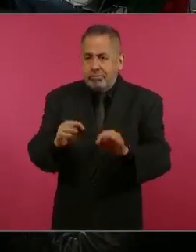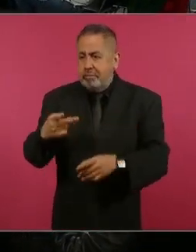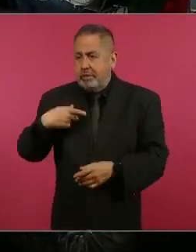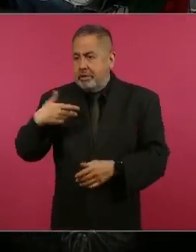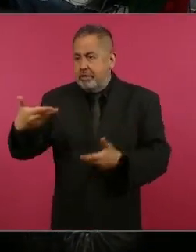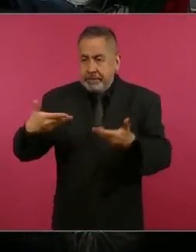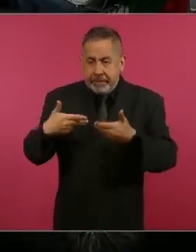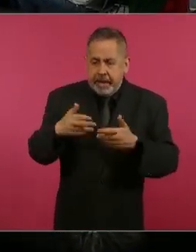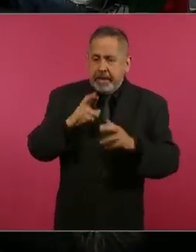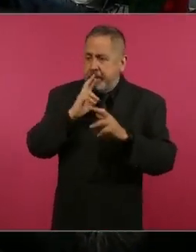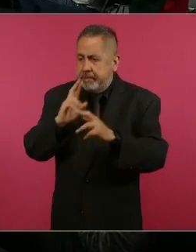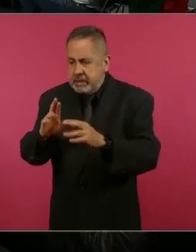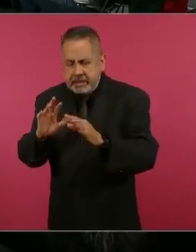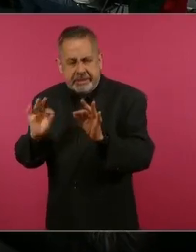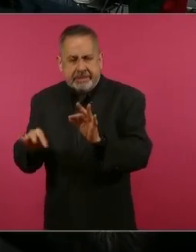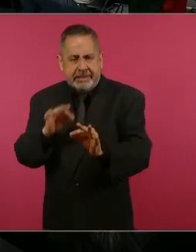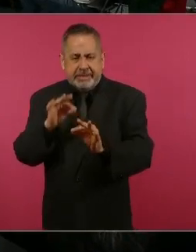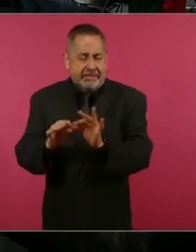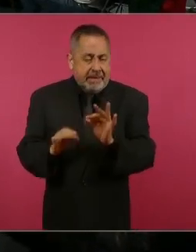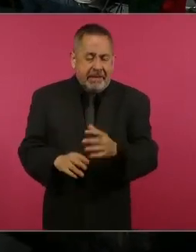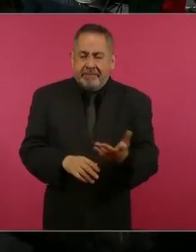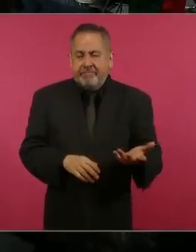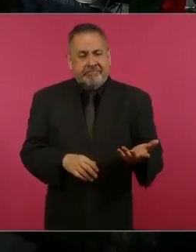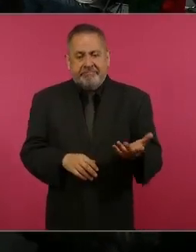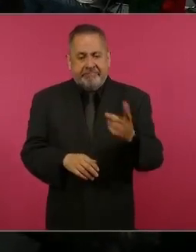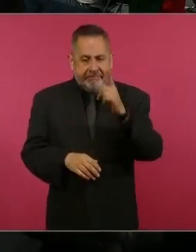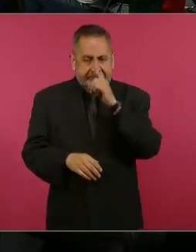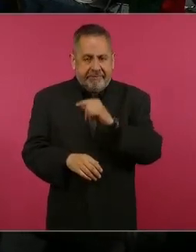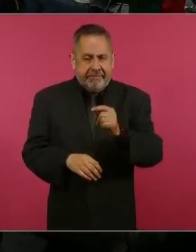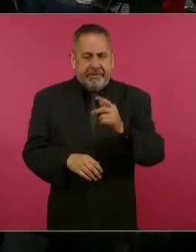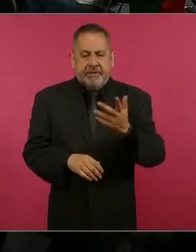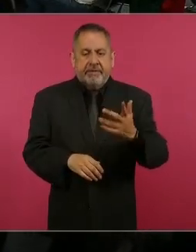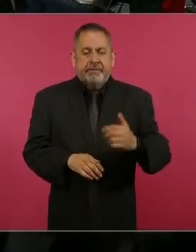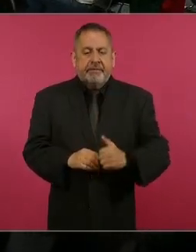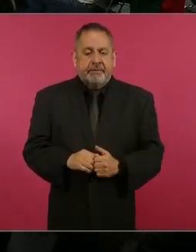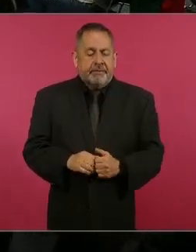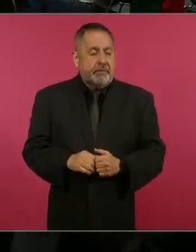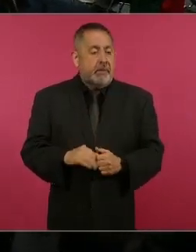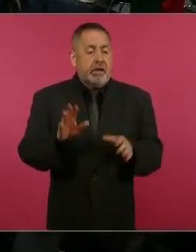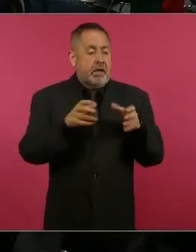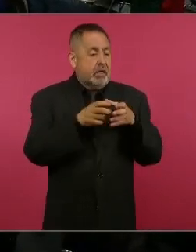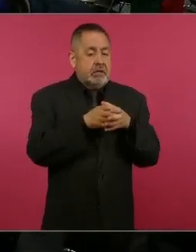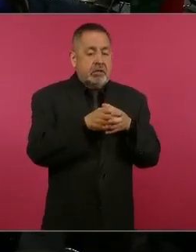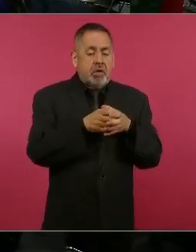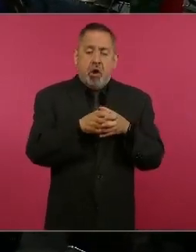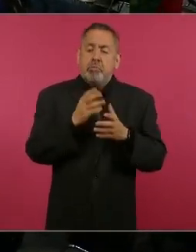y se corre el riesgo de que se desvíen